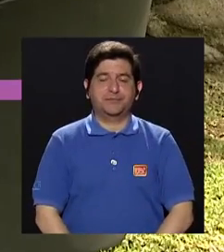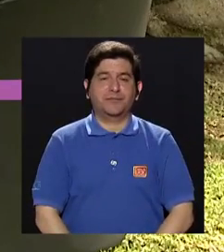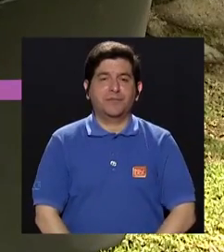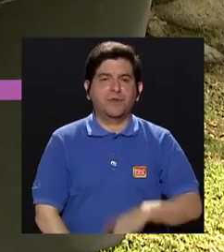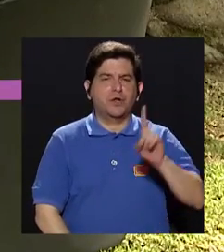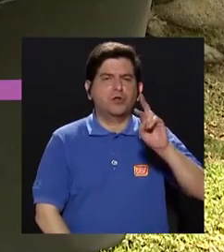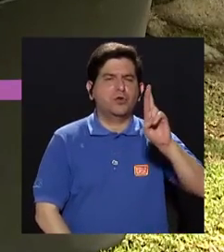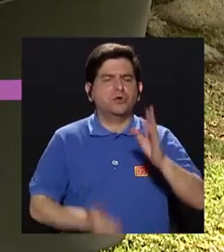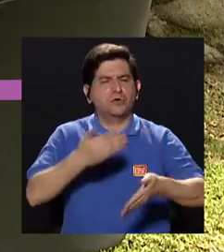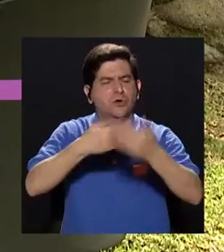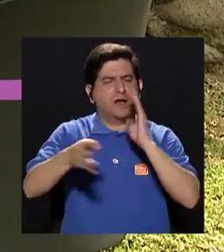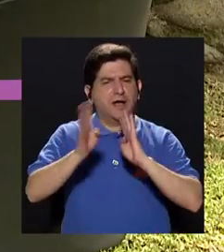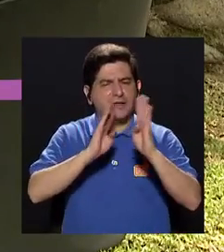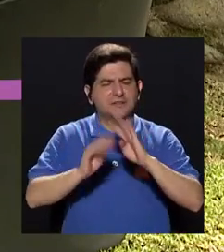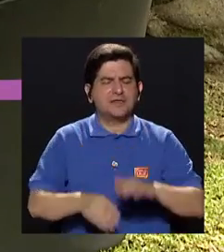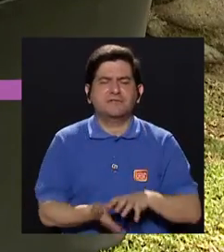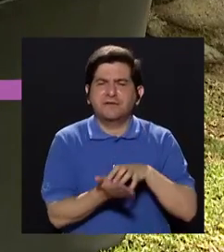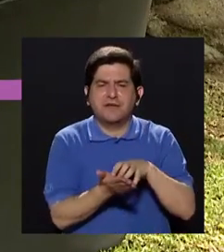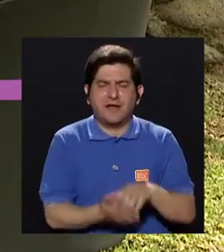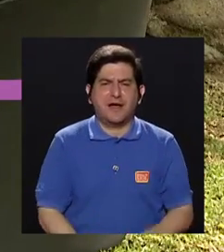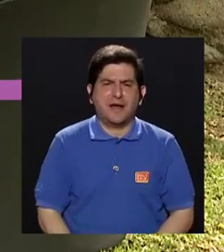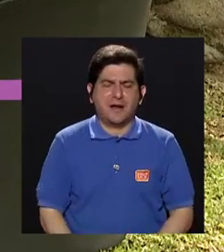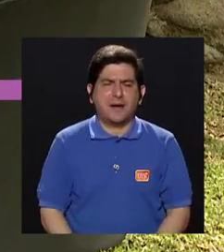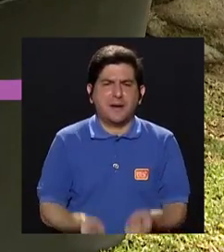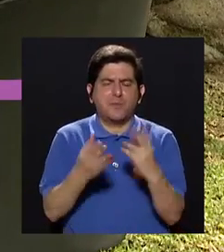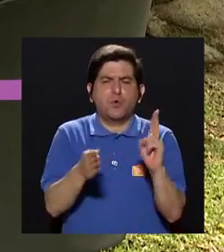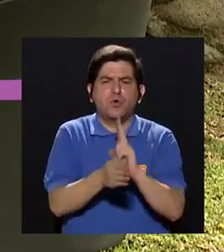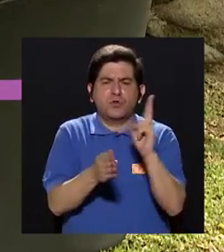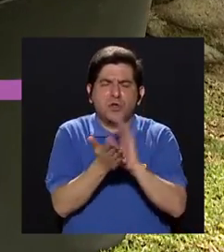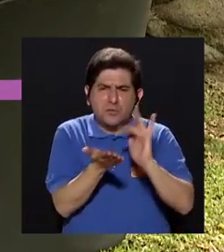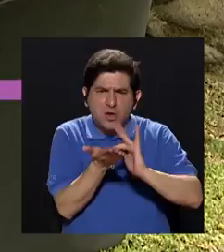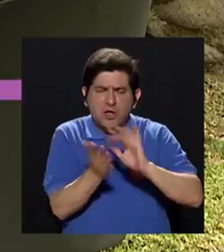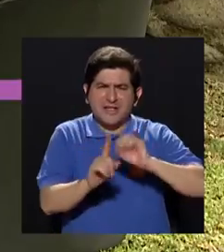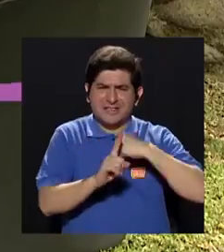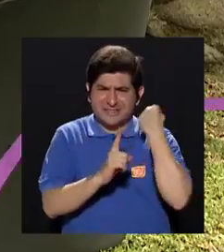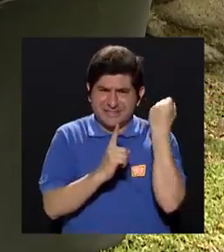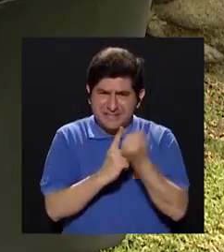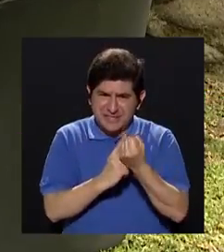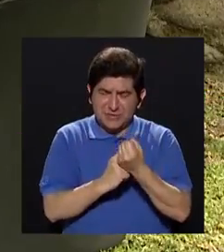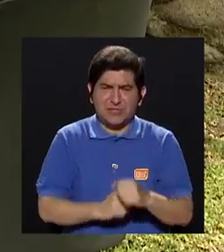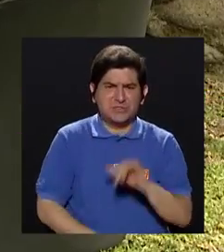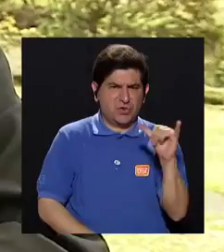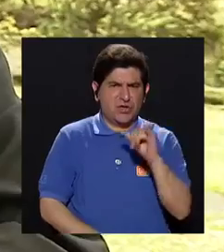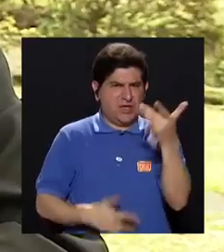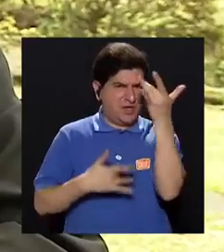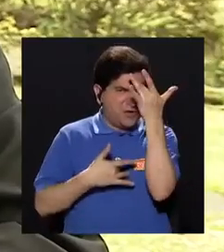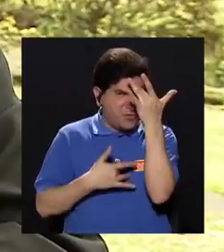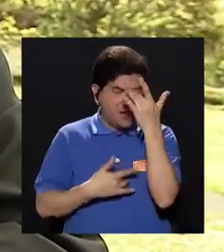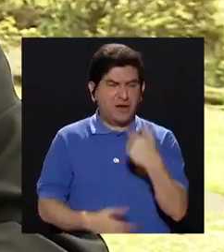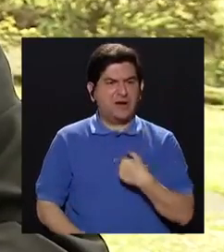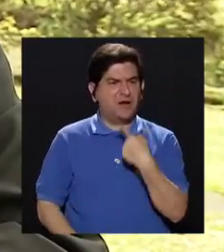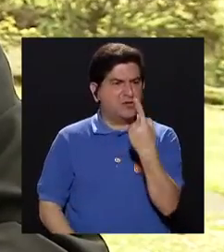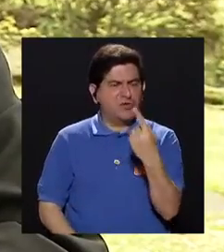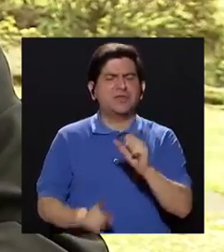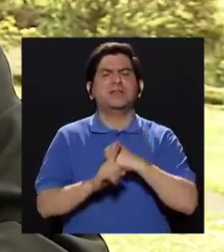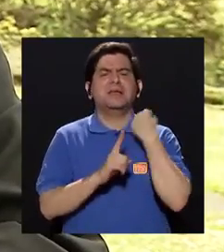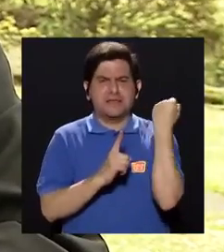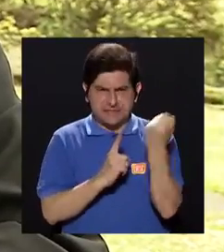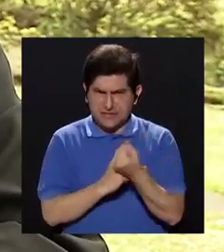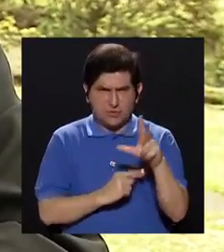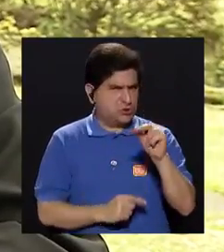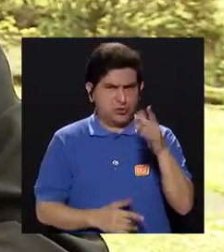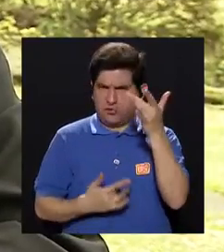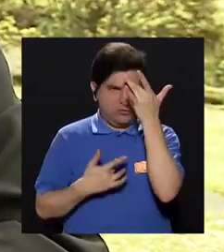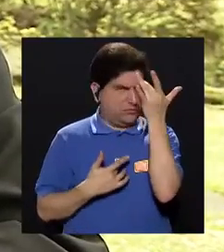ahora comentábamos, nos surgía una duda. ¿La polimedicación se puede ver como una condición o una enfermedad? Sí, yo diría más una condición más que una